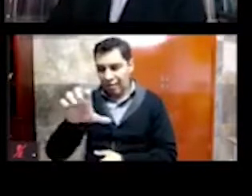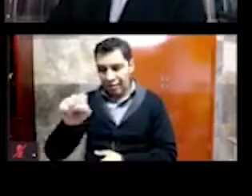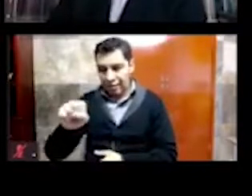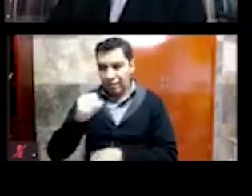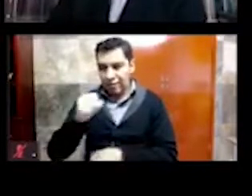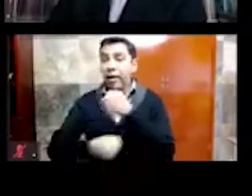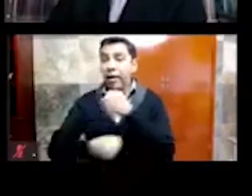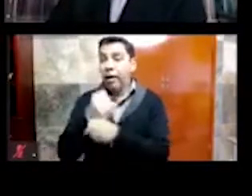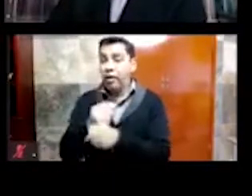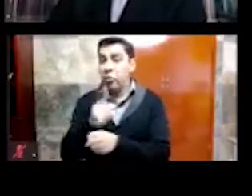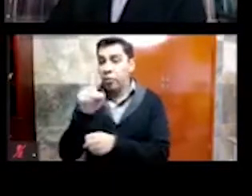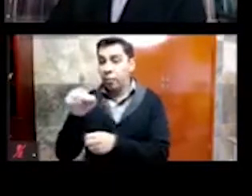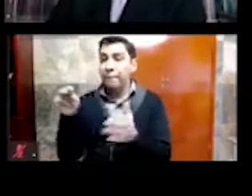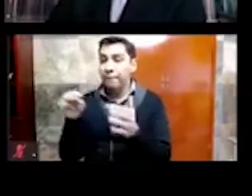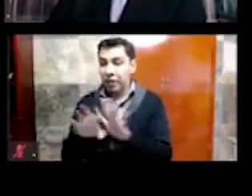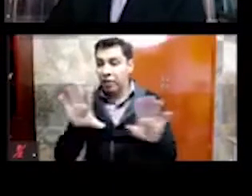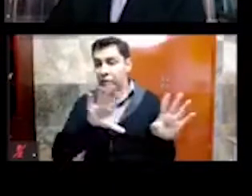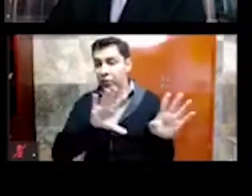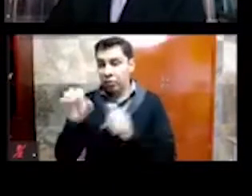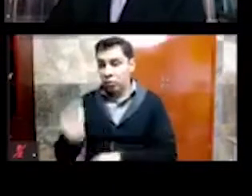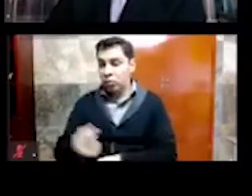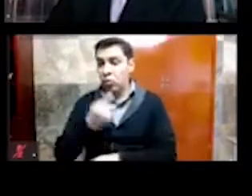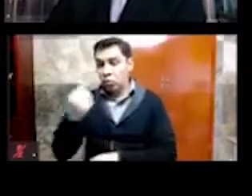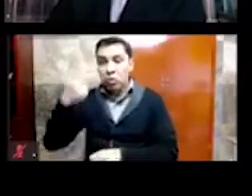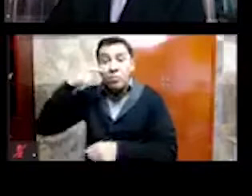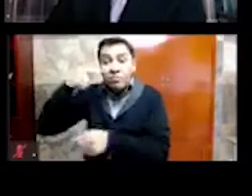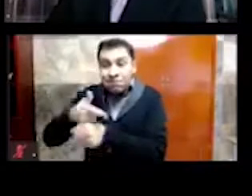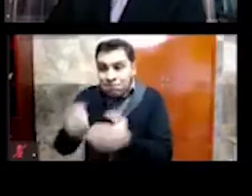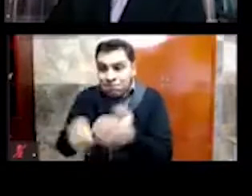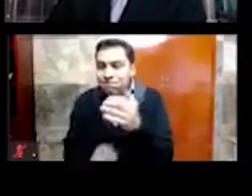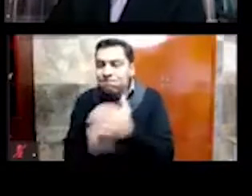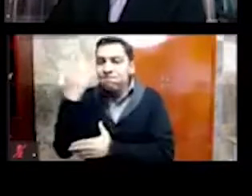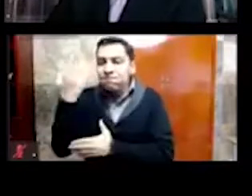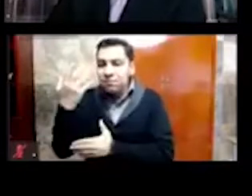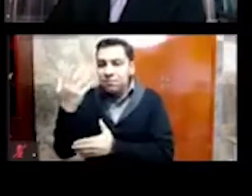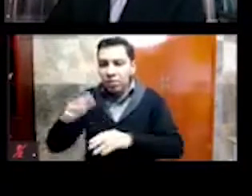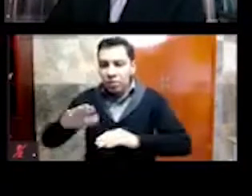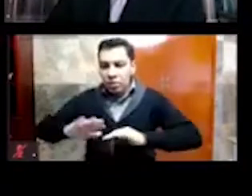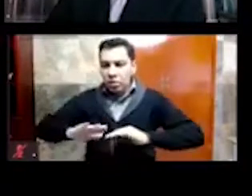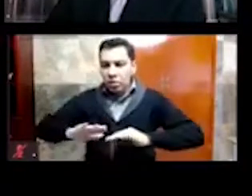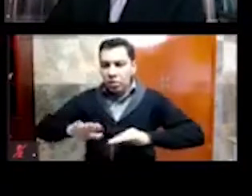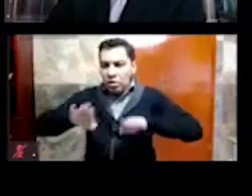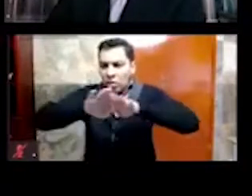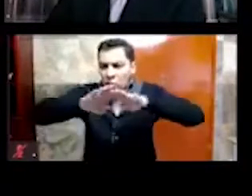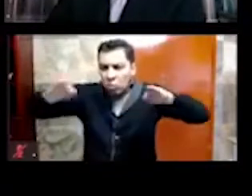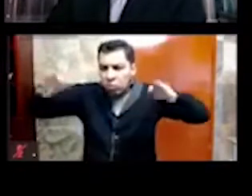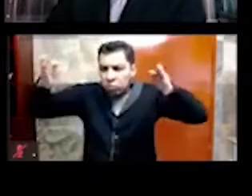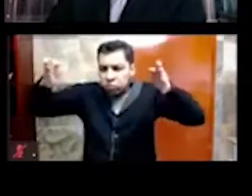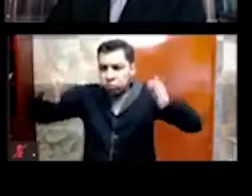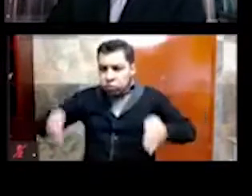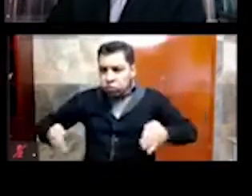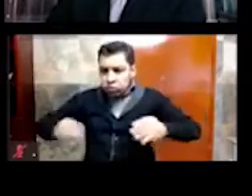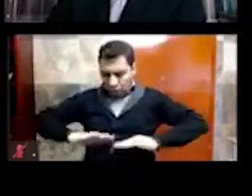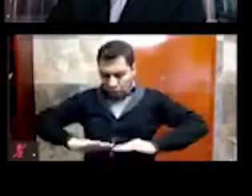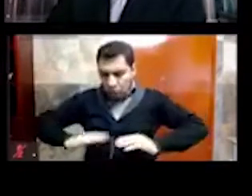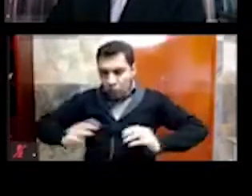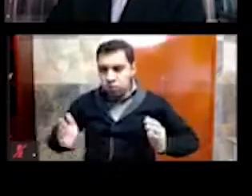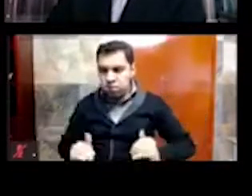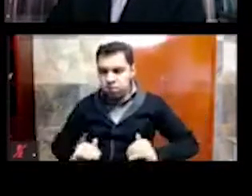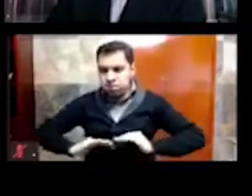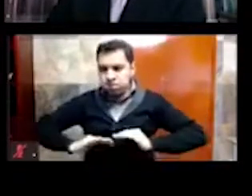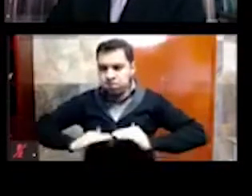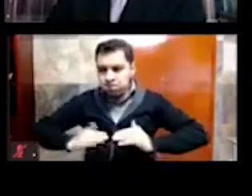1901, y que se trata de una plataforma con escalinatas intermedias, y que en la parte superior